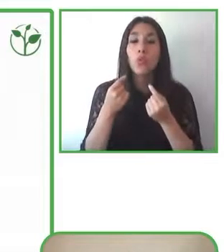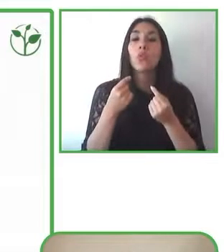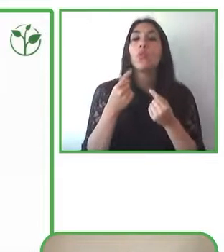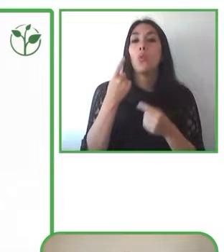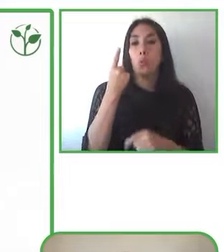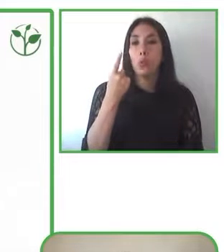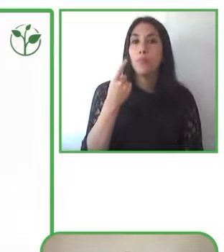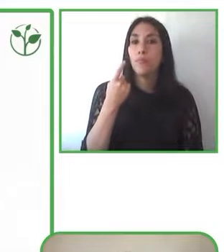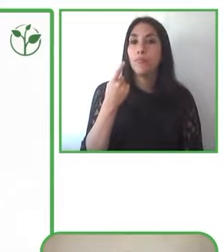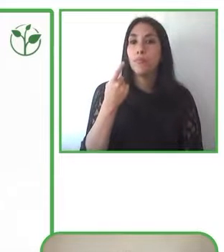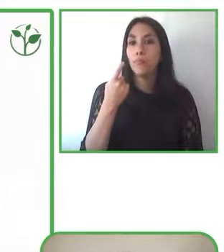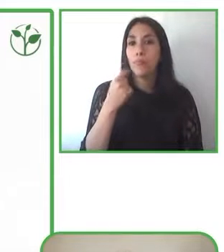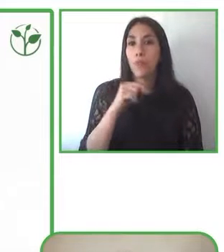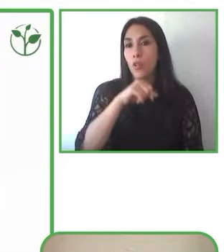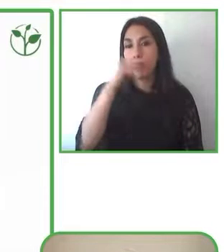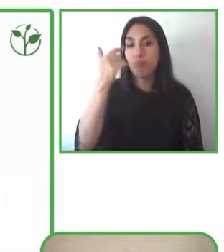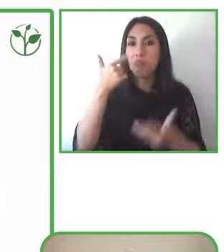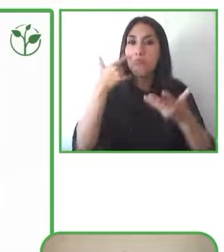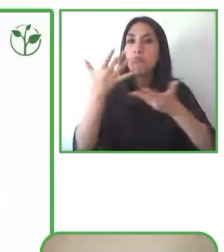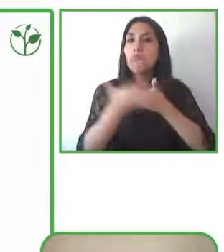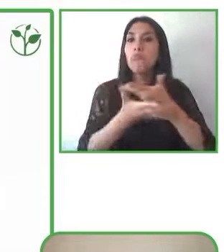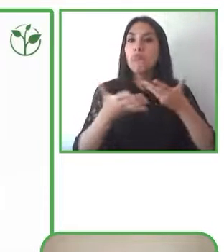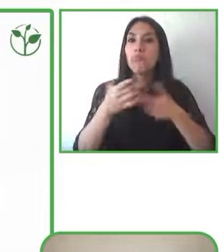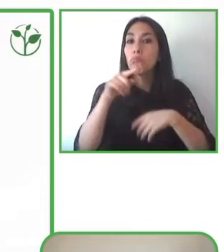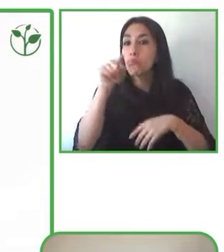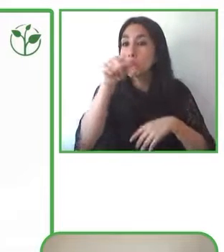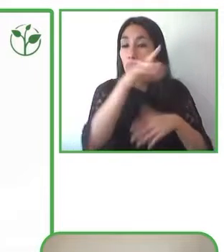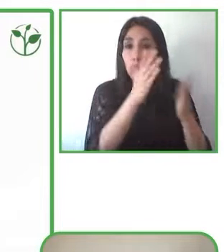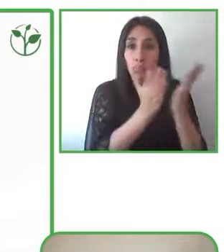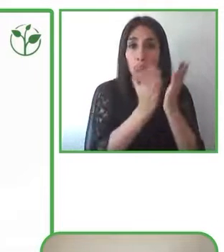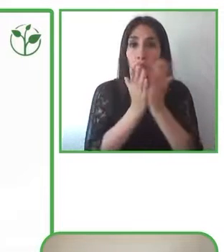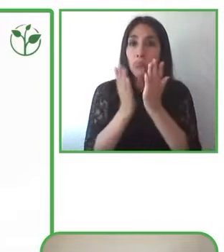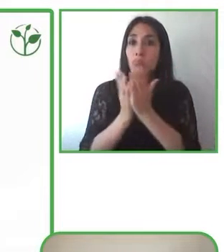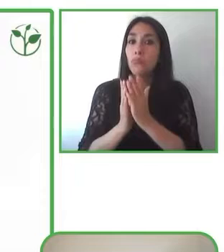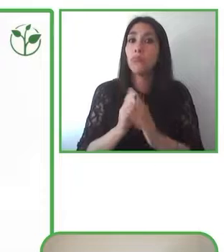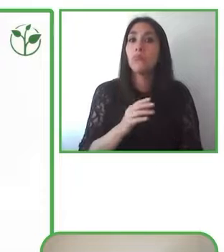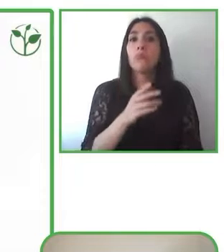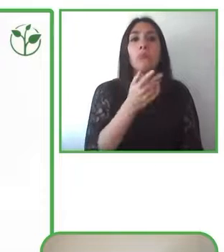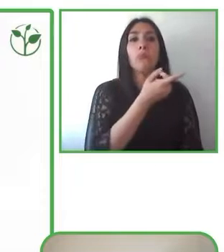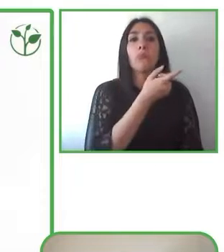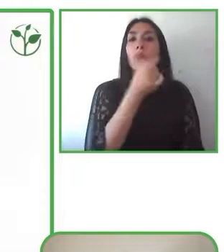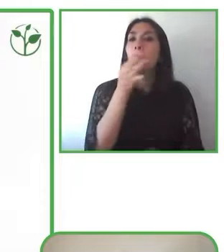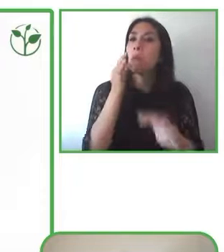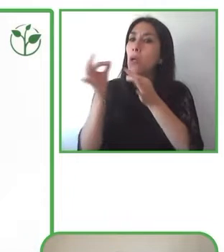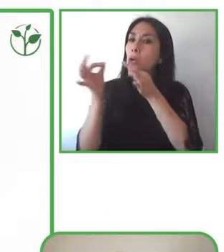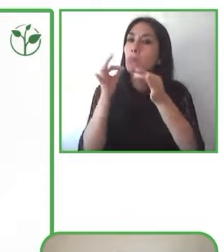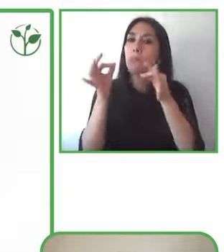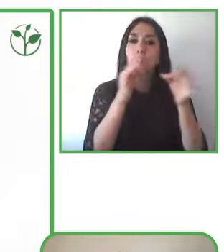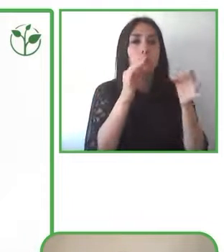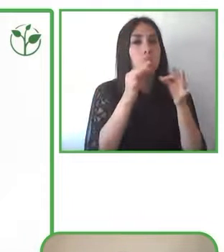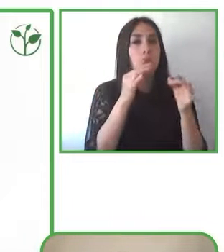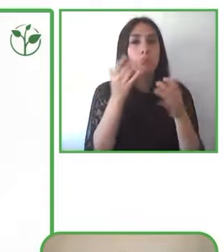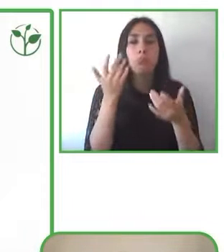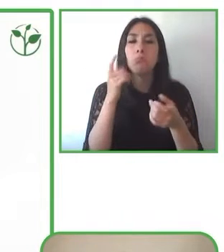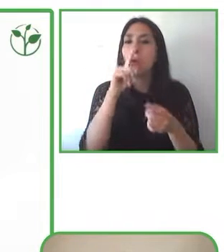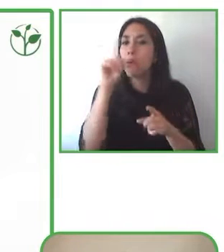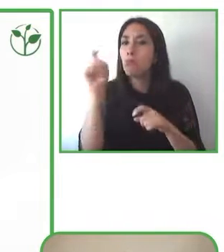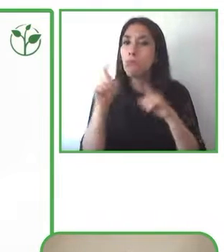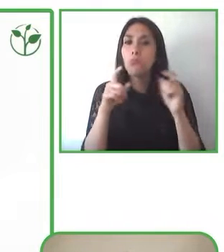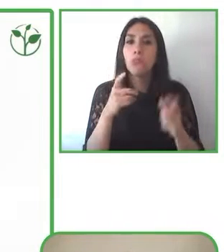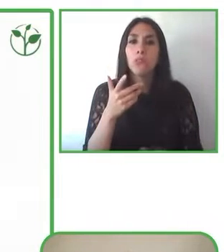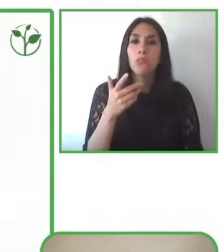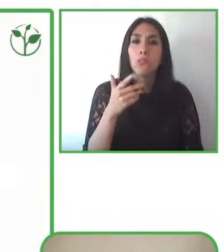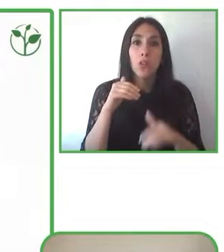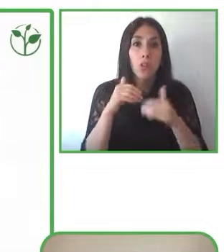de los alumnos y los problemas que tienen los alumnos entonces ocurre que como tenemos alumnos de toda Latinoamérica pues